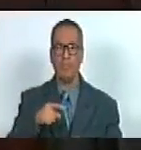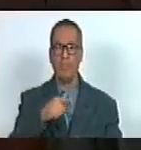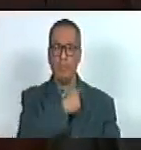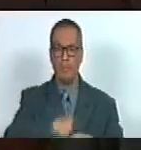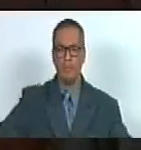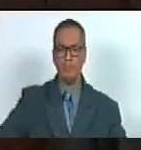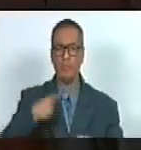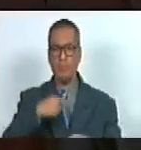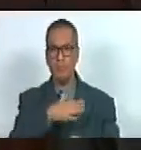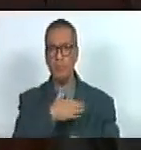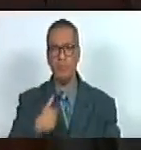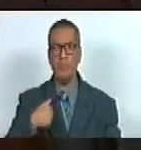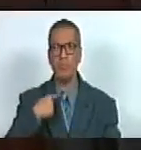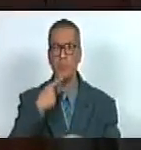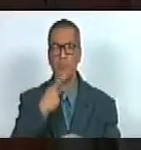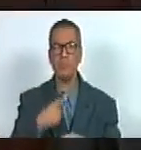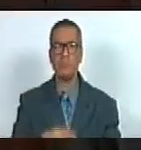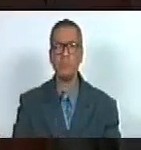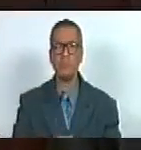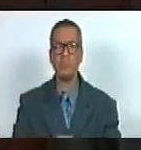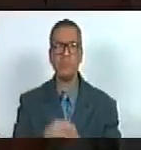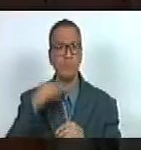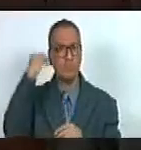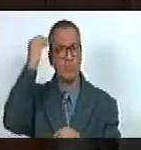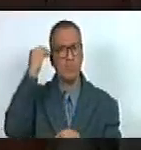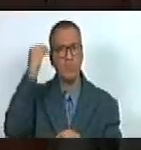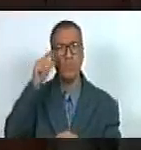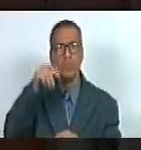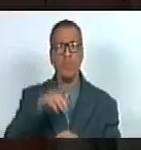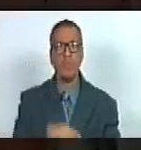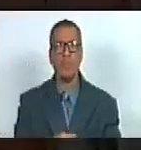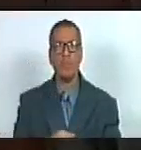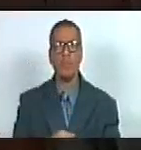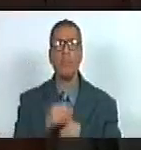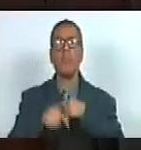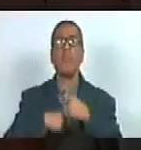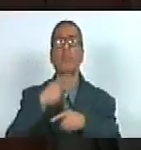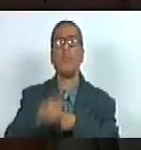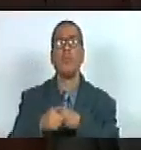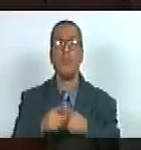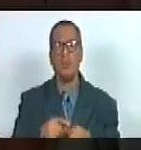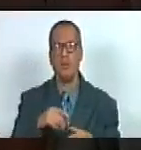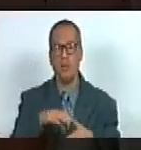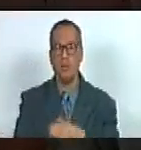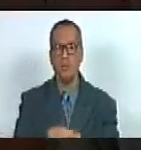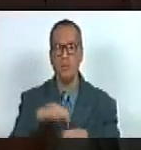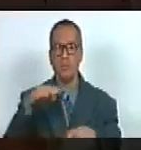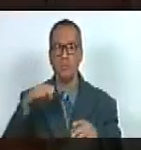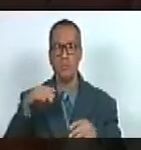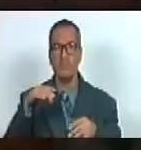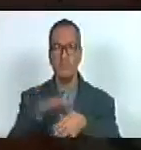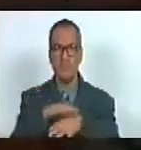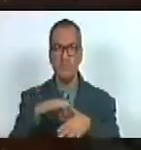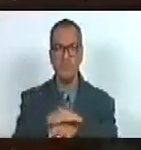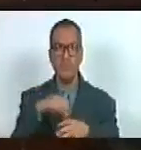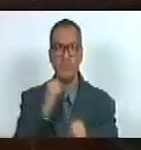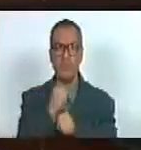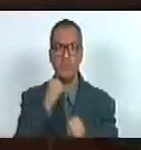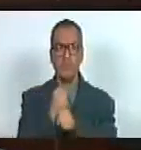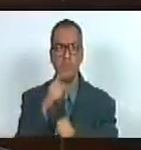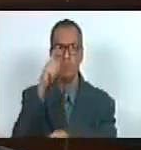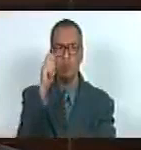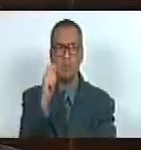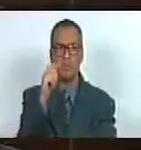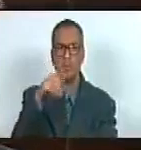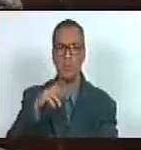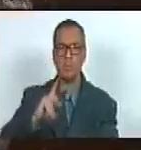proponerle para su consideración que para el próximo día martes he trabajado con el diputado Eduardo